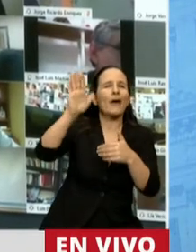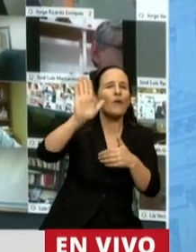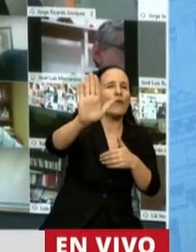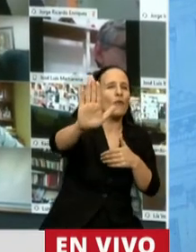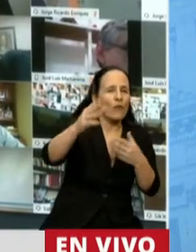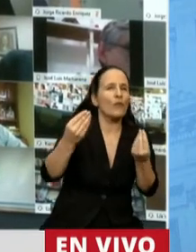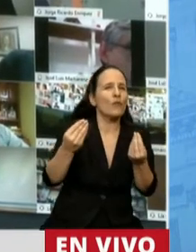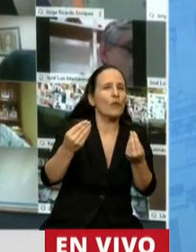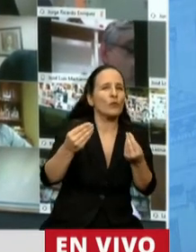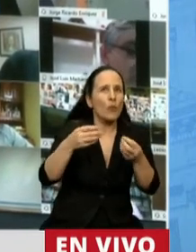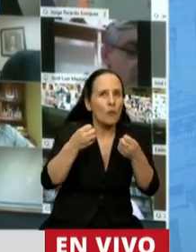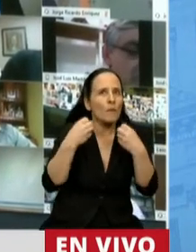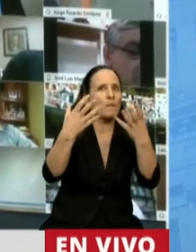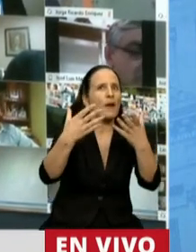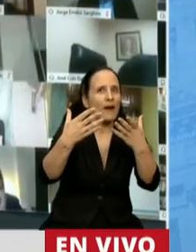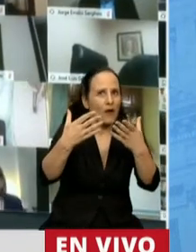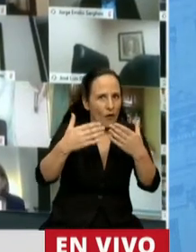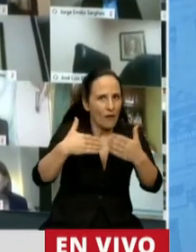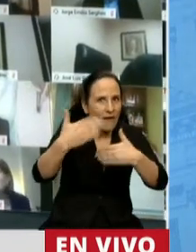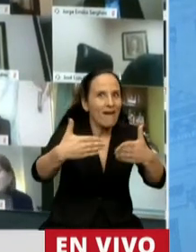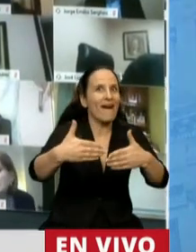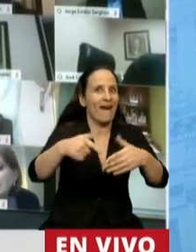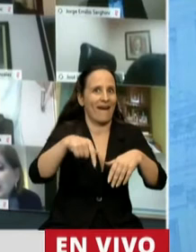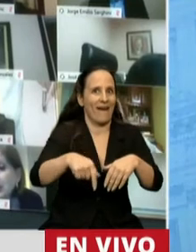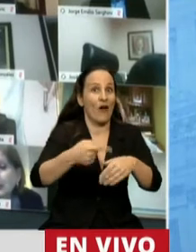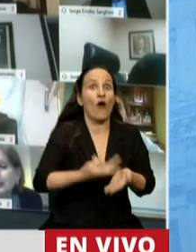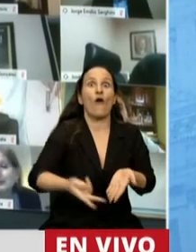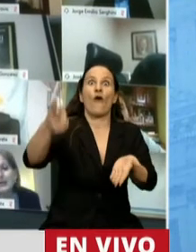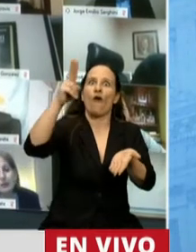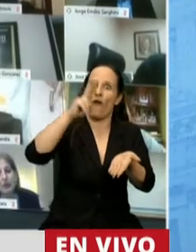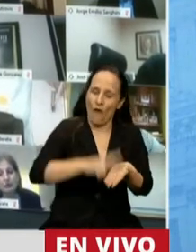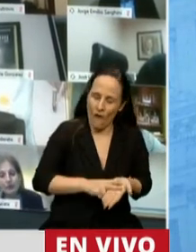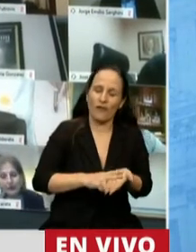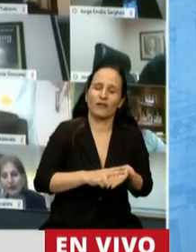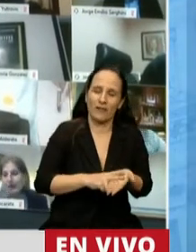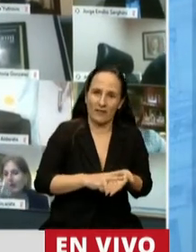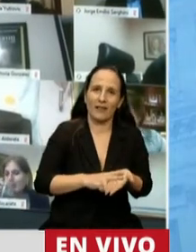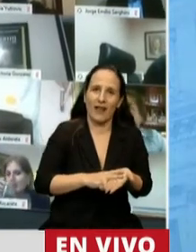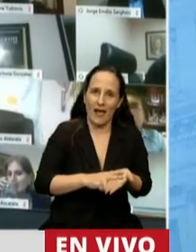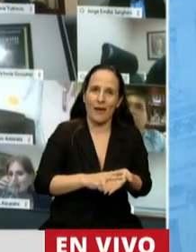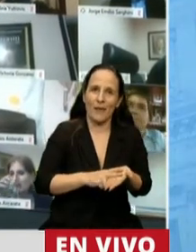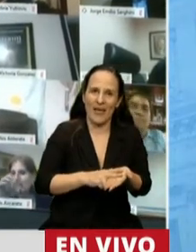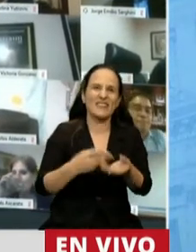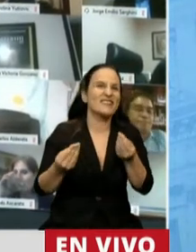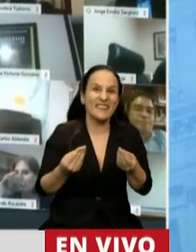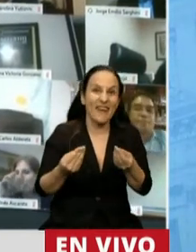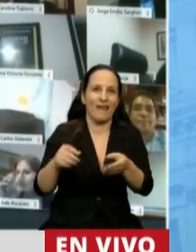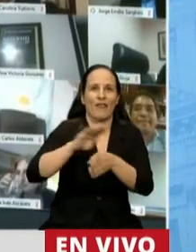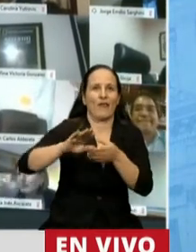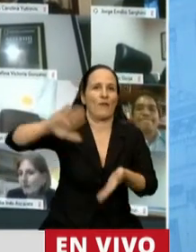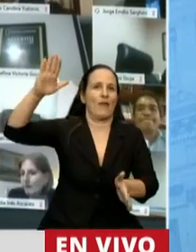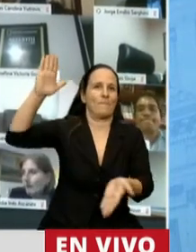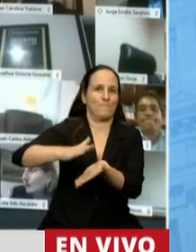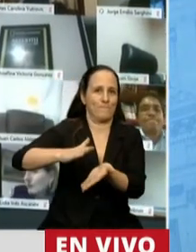de nuestro país. Dar inicio nuevamente, una vez más, al camino del desendeudamiento.